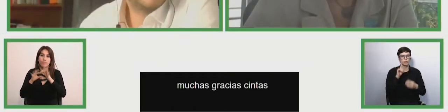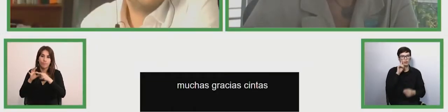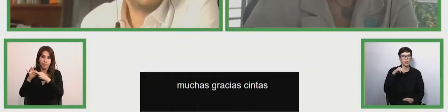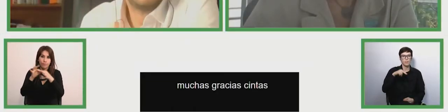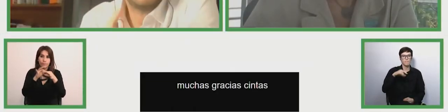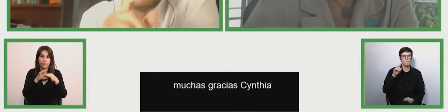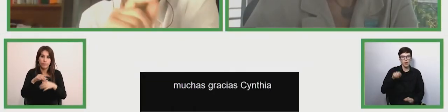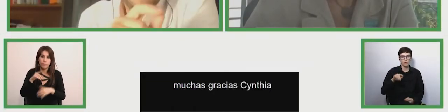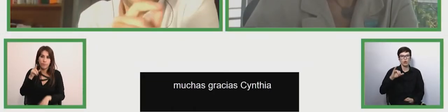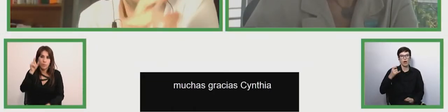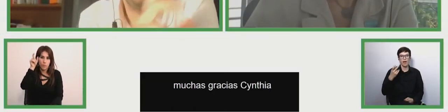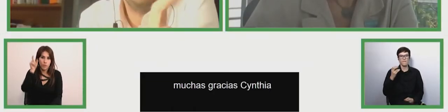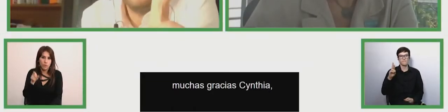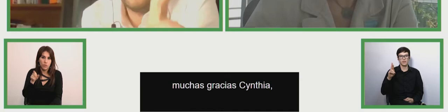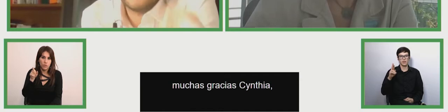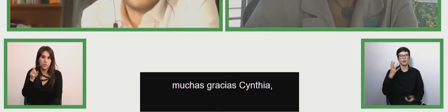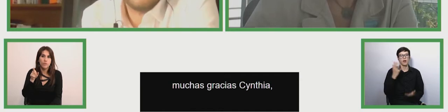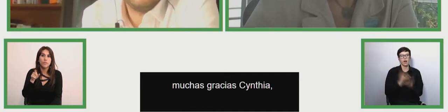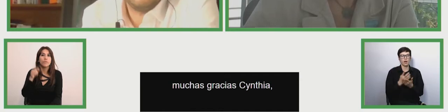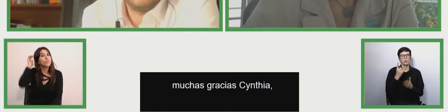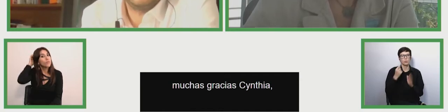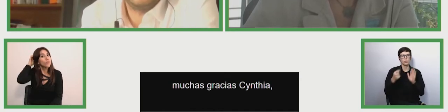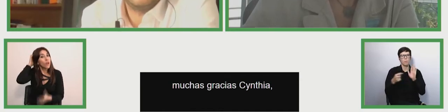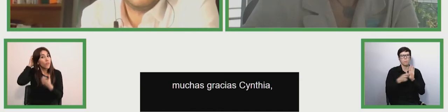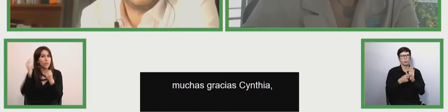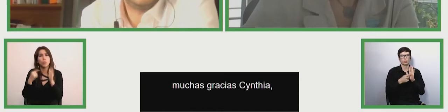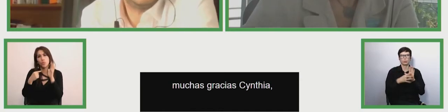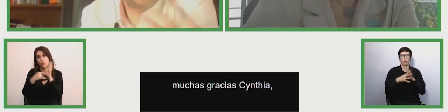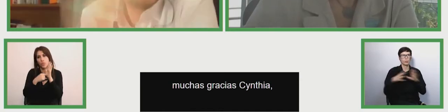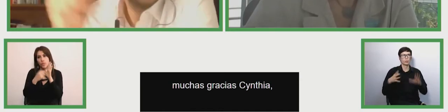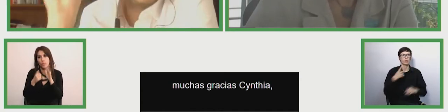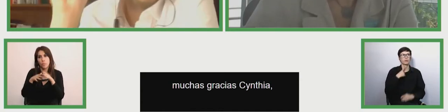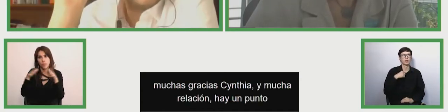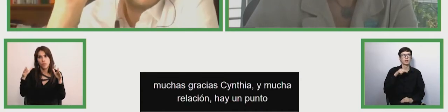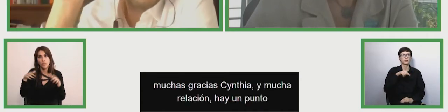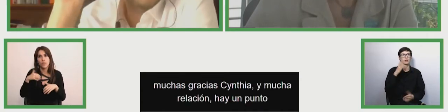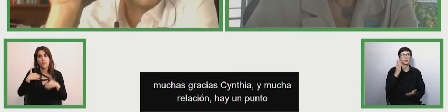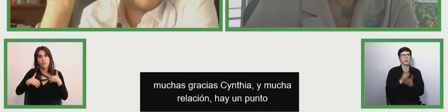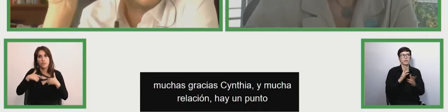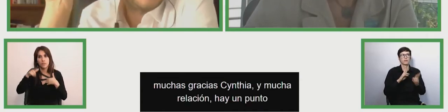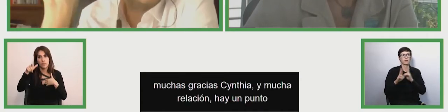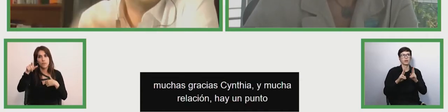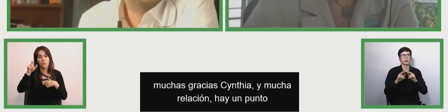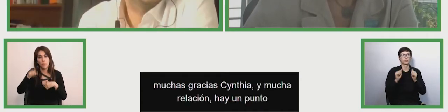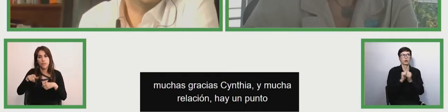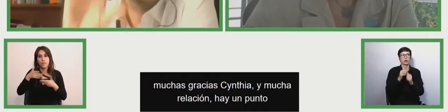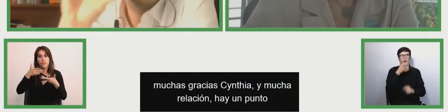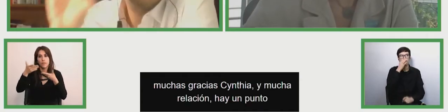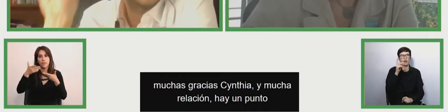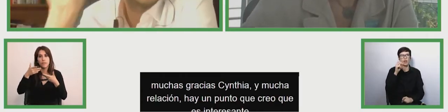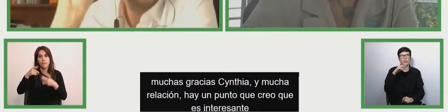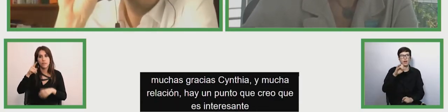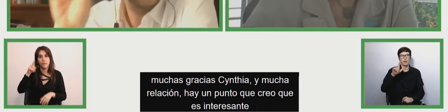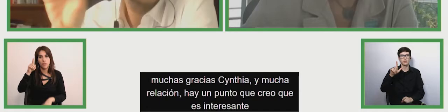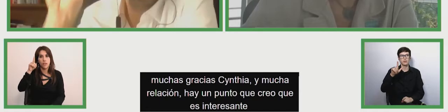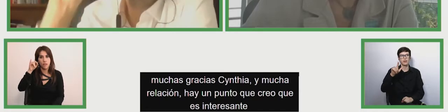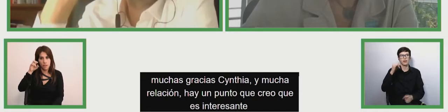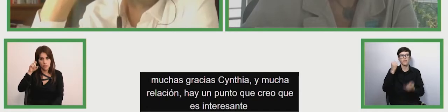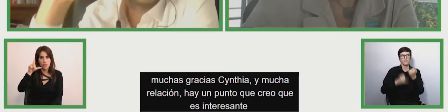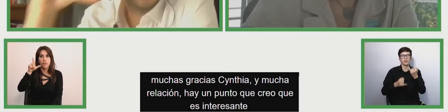de Javier. Hay un punto que creo es interesante que también se relacionará con lo que dirá Daniel, creo al final, sobre el material